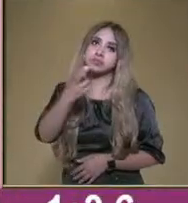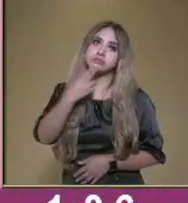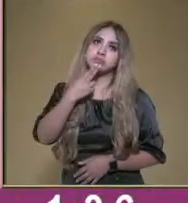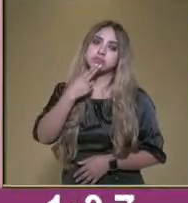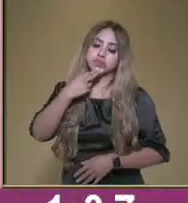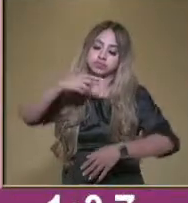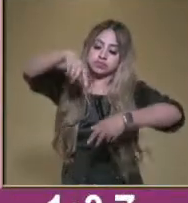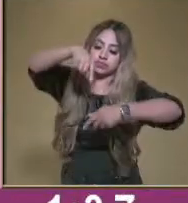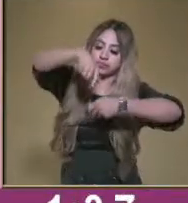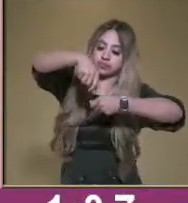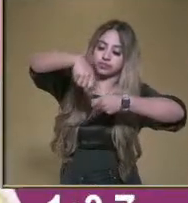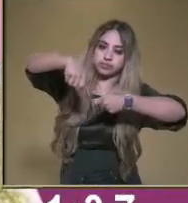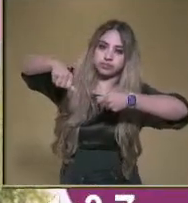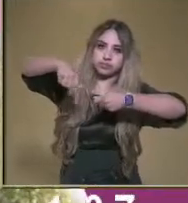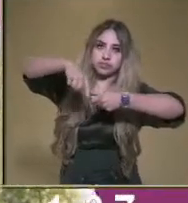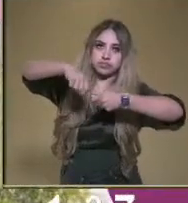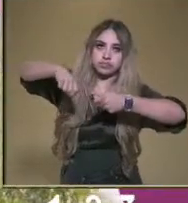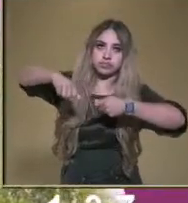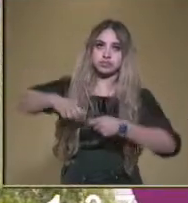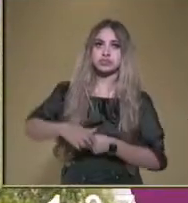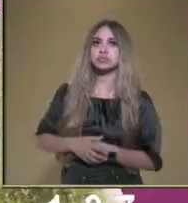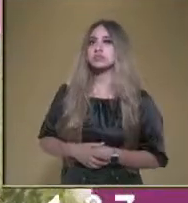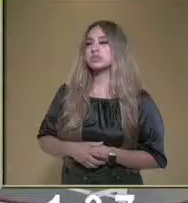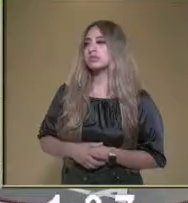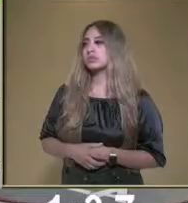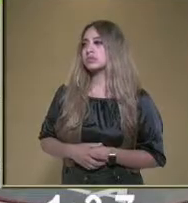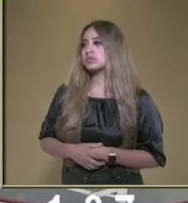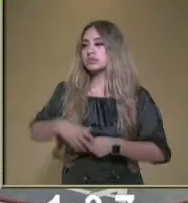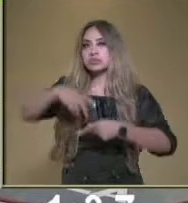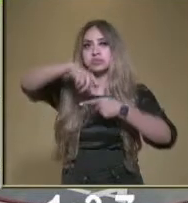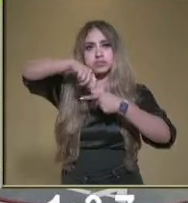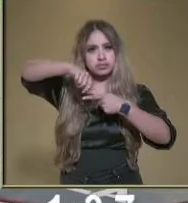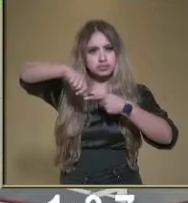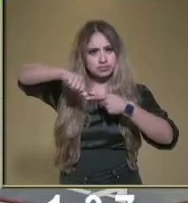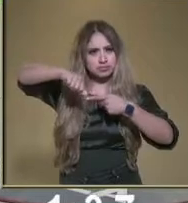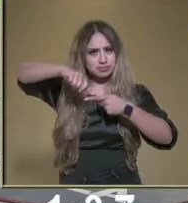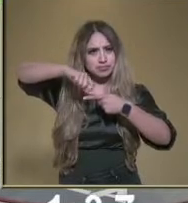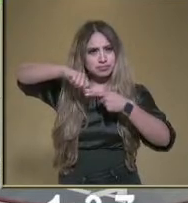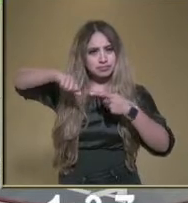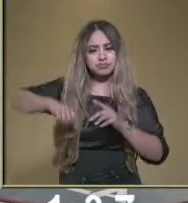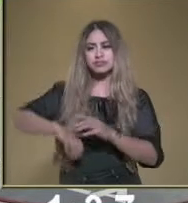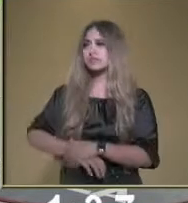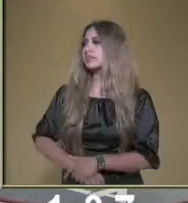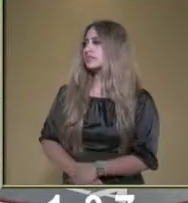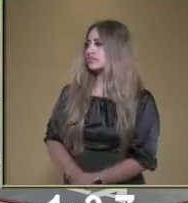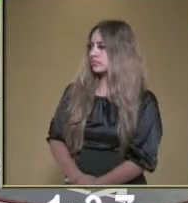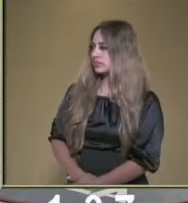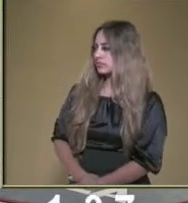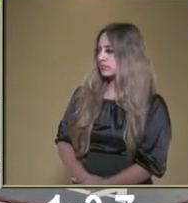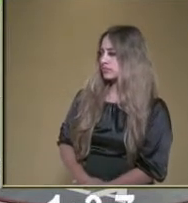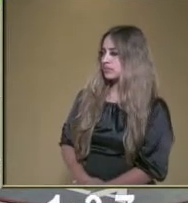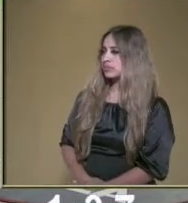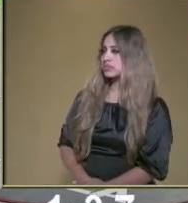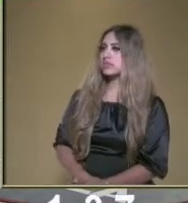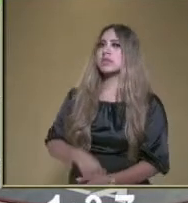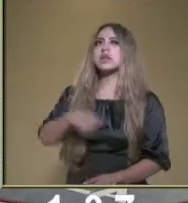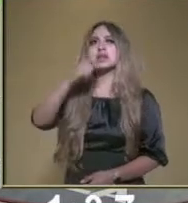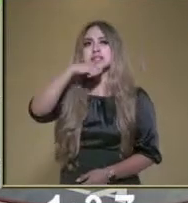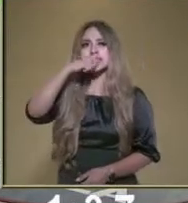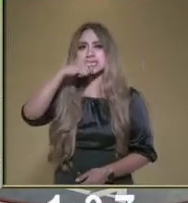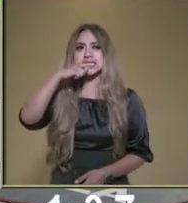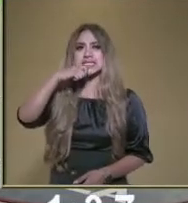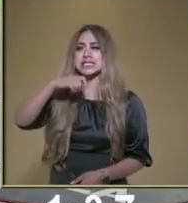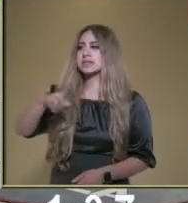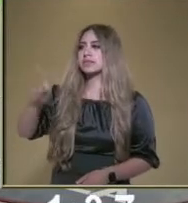pasta dental. ¿Con pasta qué? Pasta Pasta dental. Y nos lavamos los dientes de